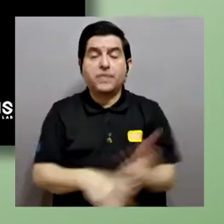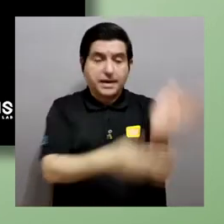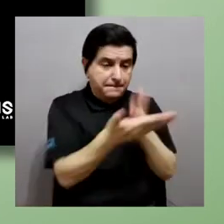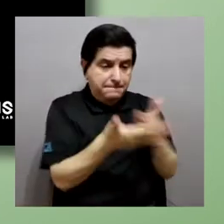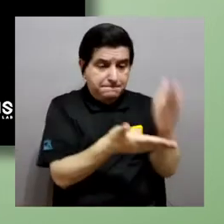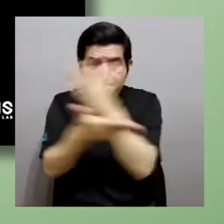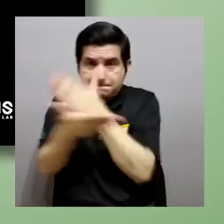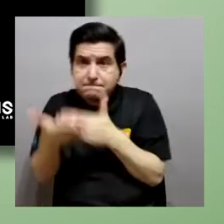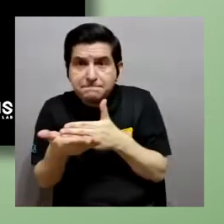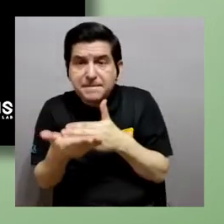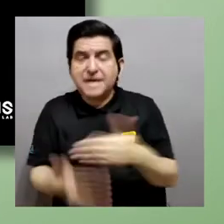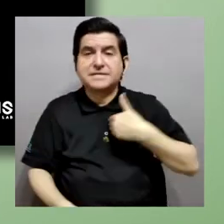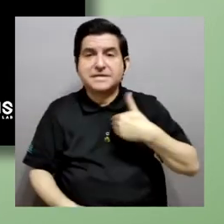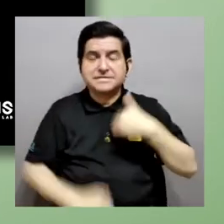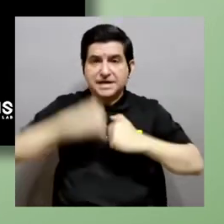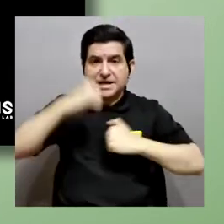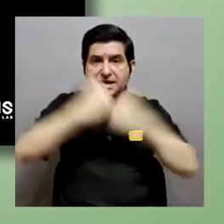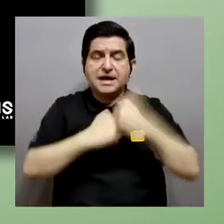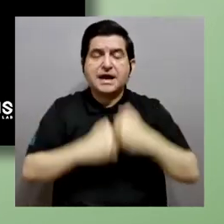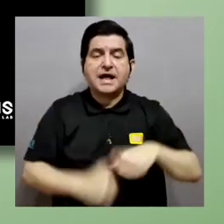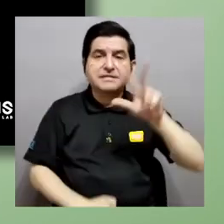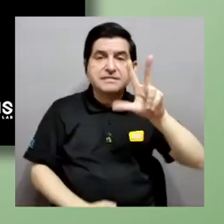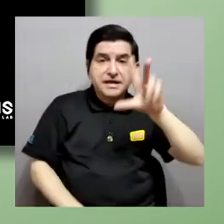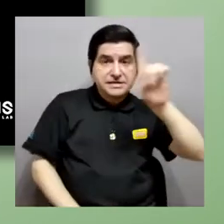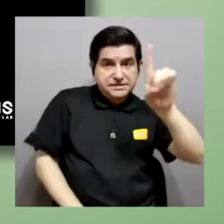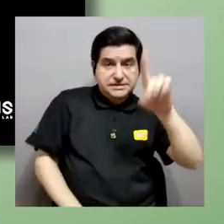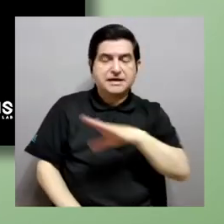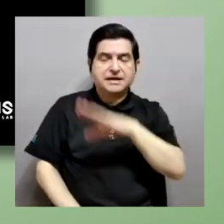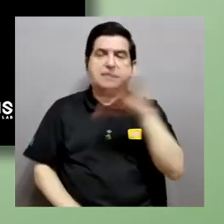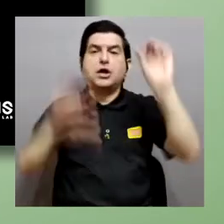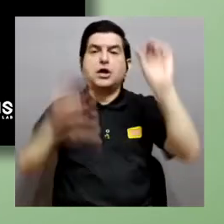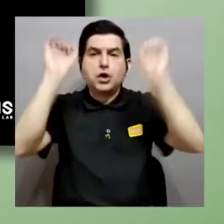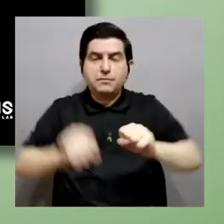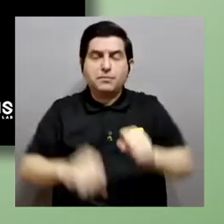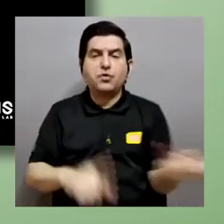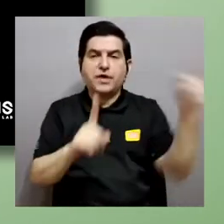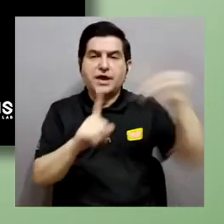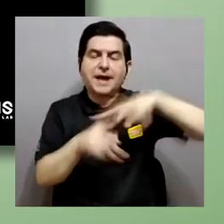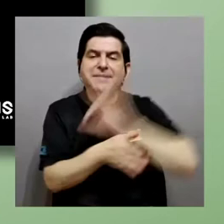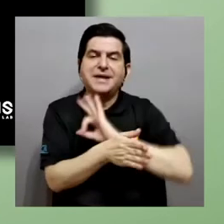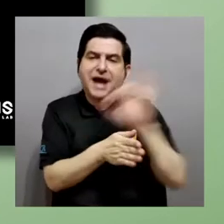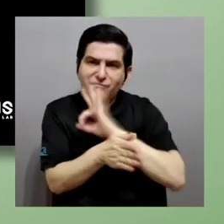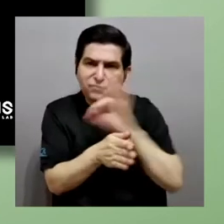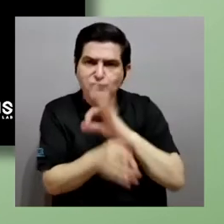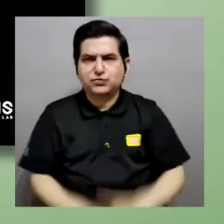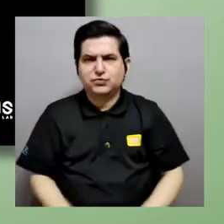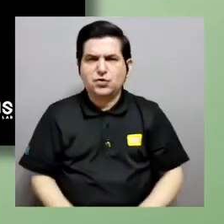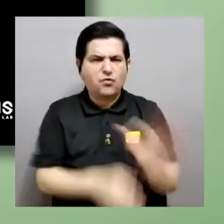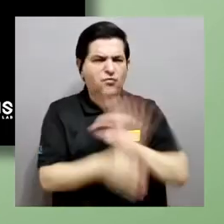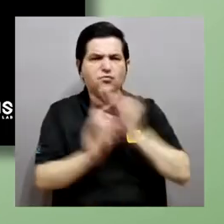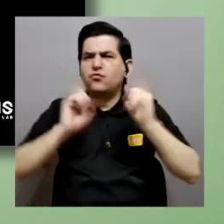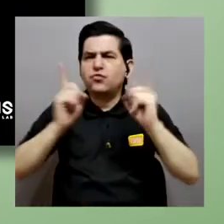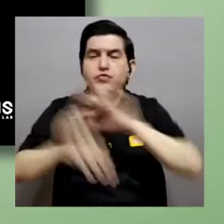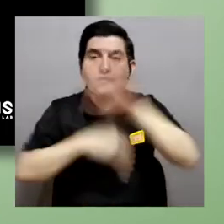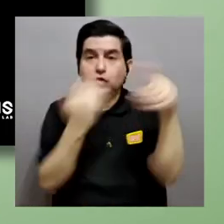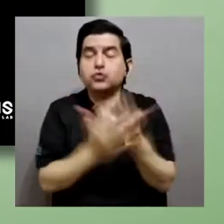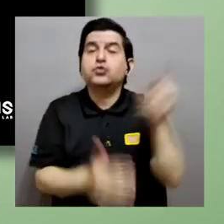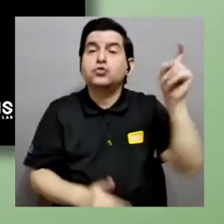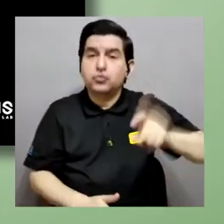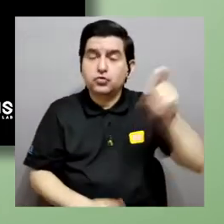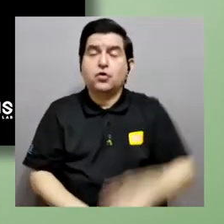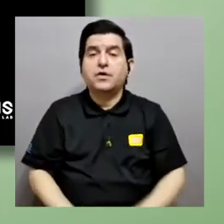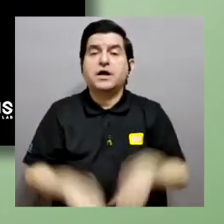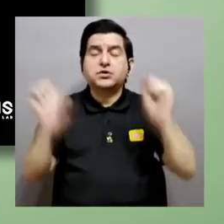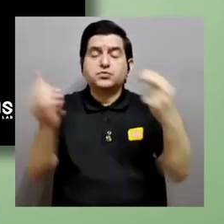estructura tridimensional y básicamente puedan ejecutar su función. ¿Qué funciones se ejecuta? Pues todas las necesarias para replicar el virus,